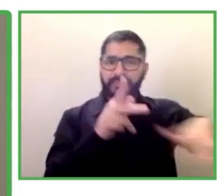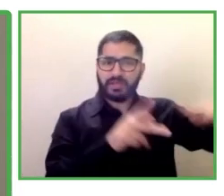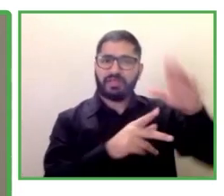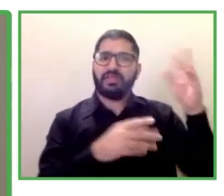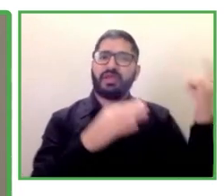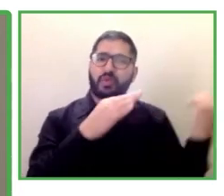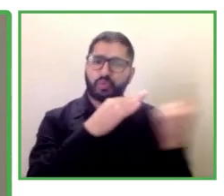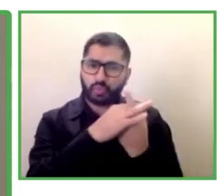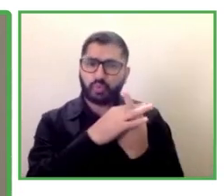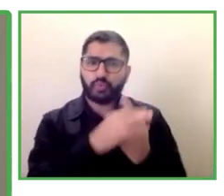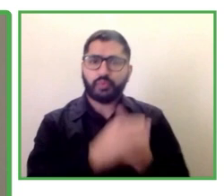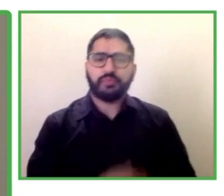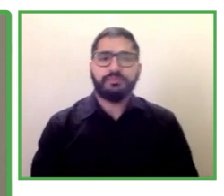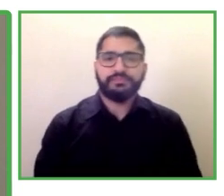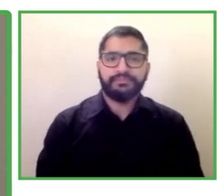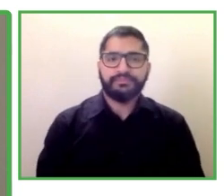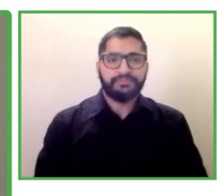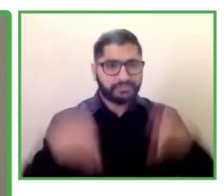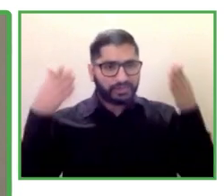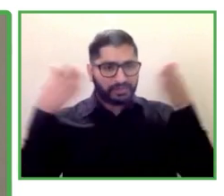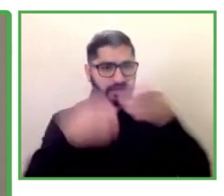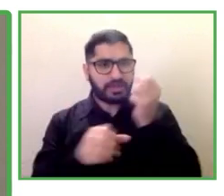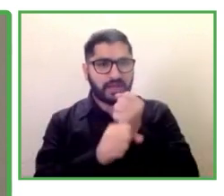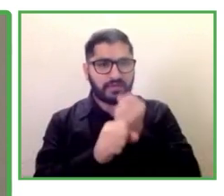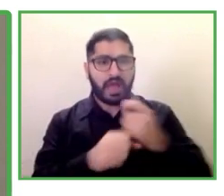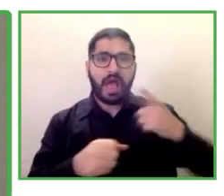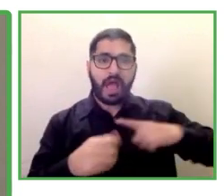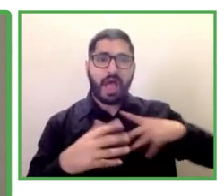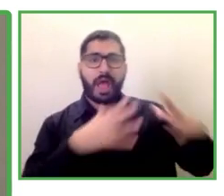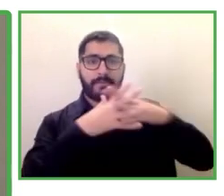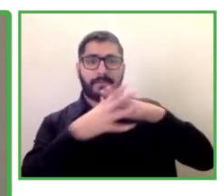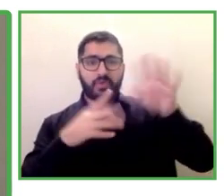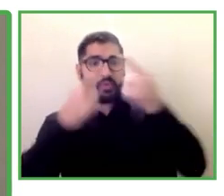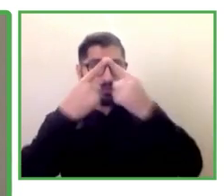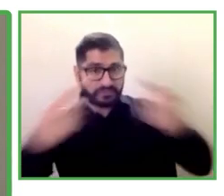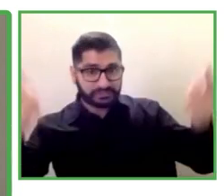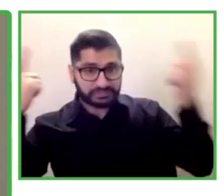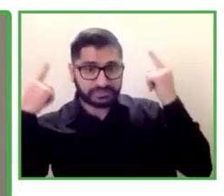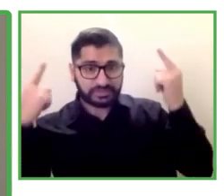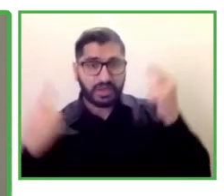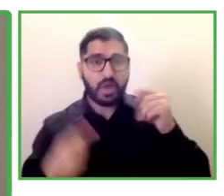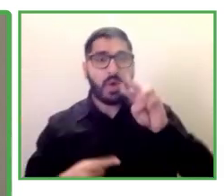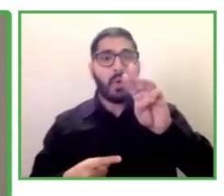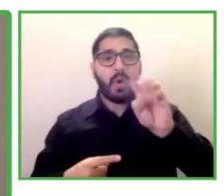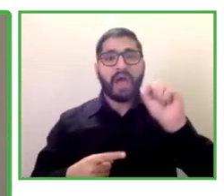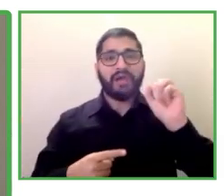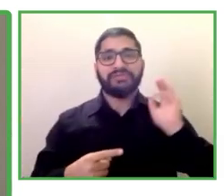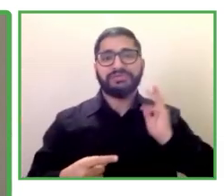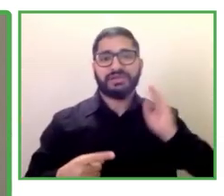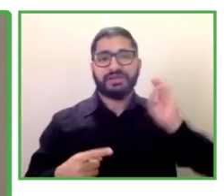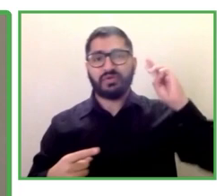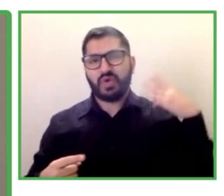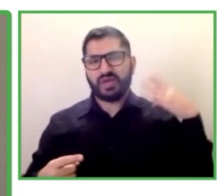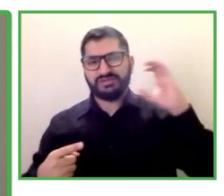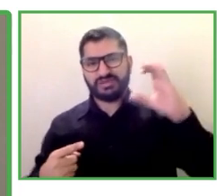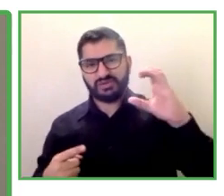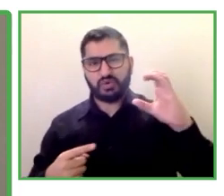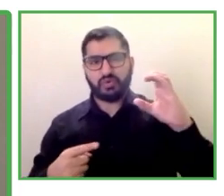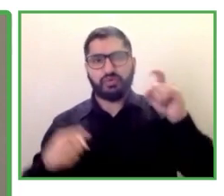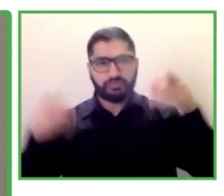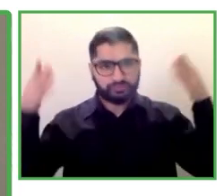comunicadora y profesional de asuntos gubernamentales con más de 15 años de experiencia y actualmente dirige el equipo de